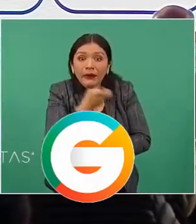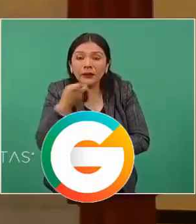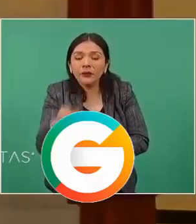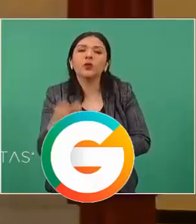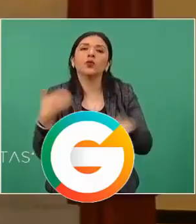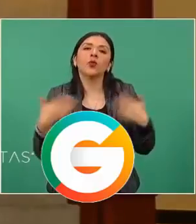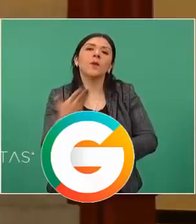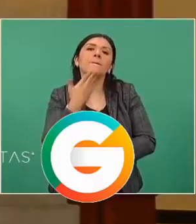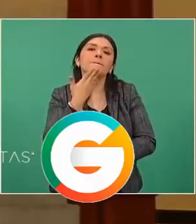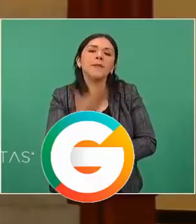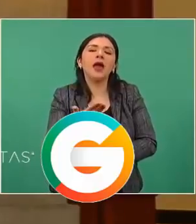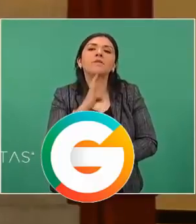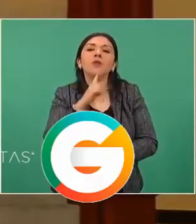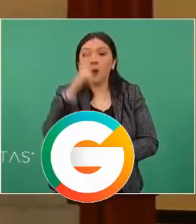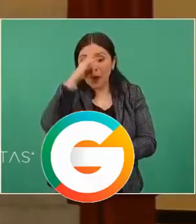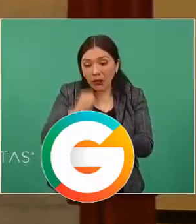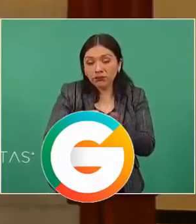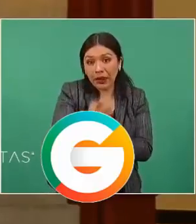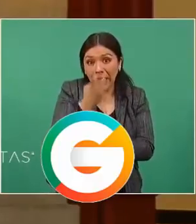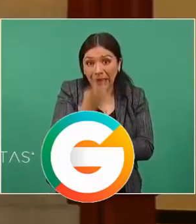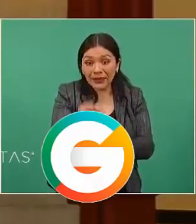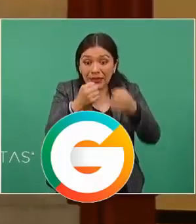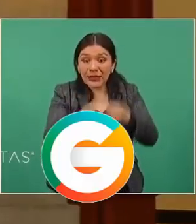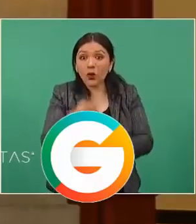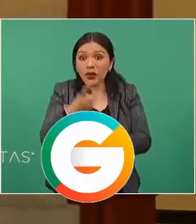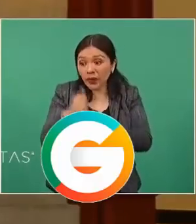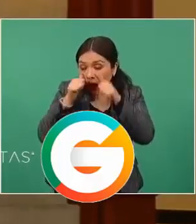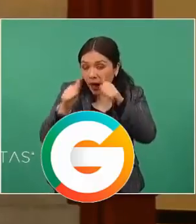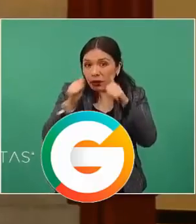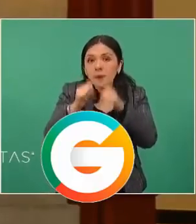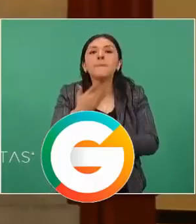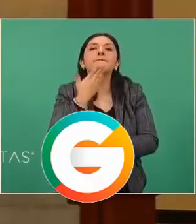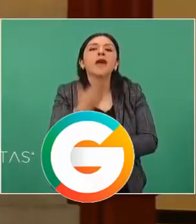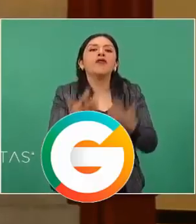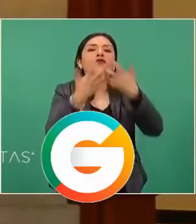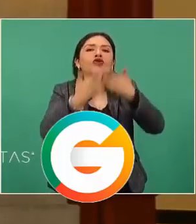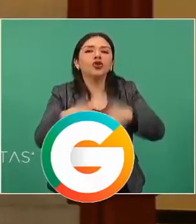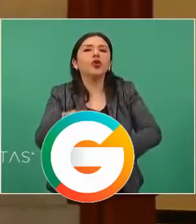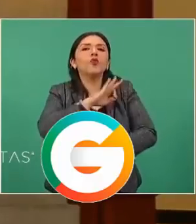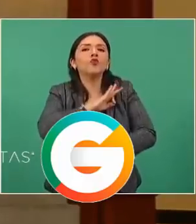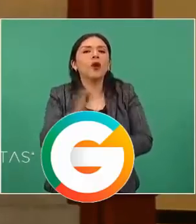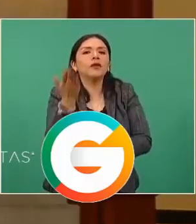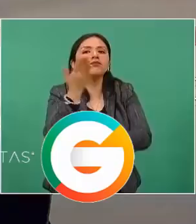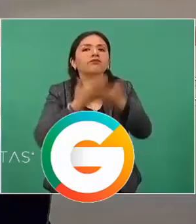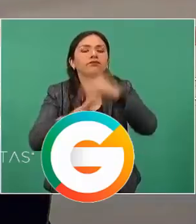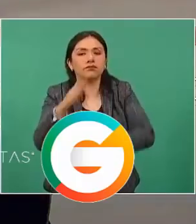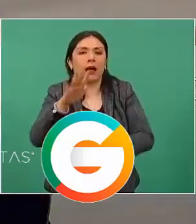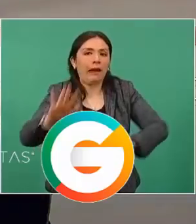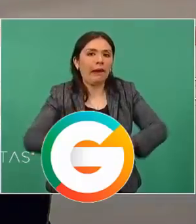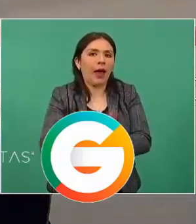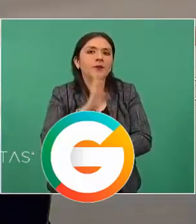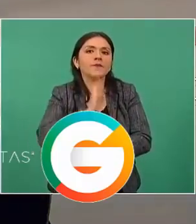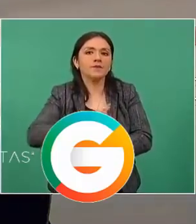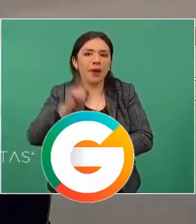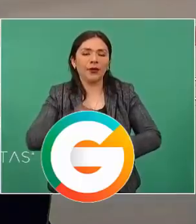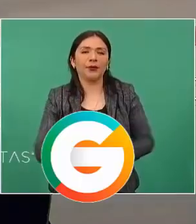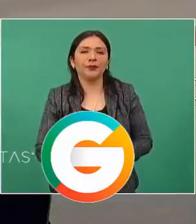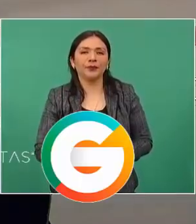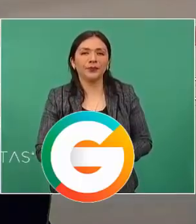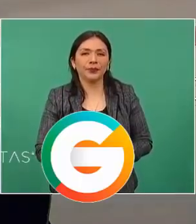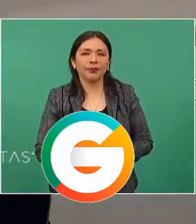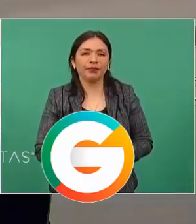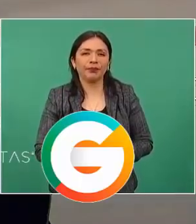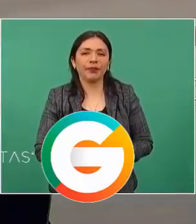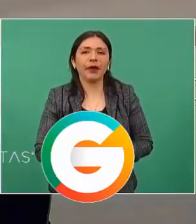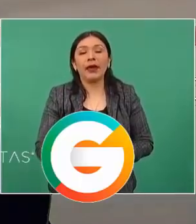determinante para que la estrategia de seguridad pública funcione y se vayan logrando estos resultados. Y nuevamente